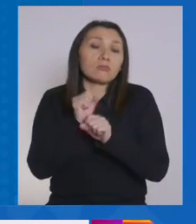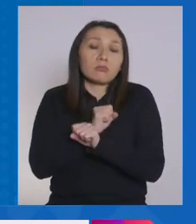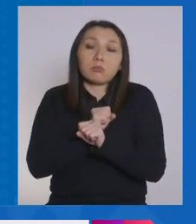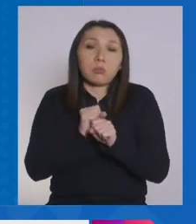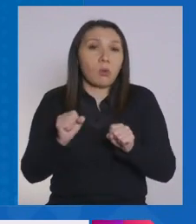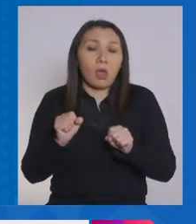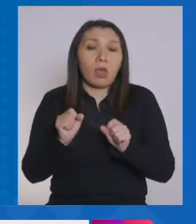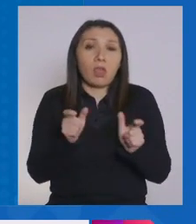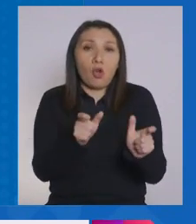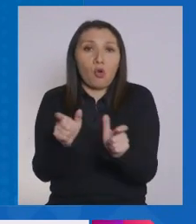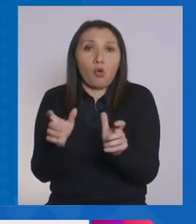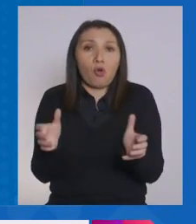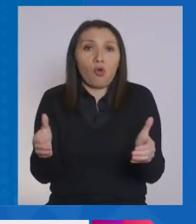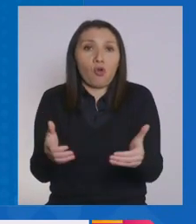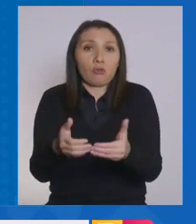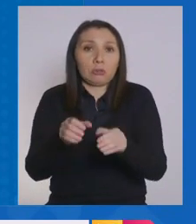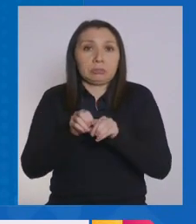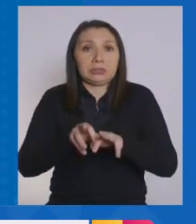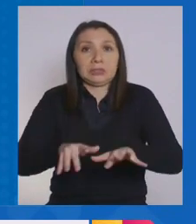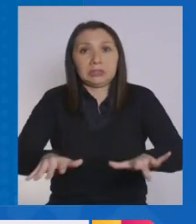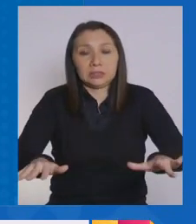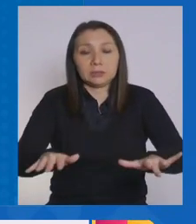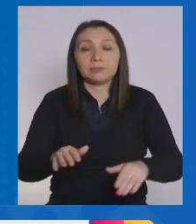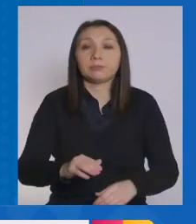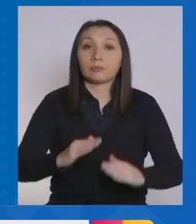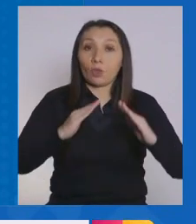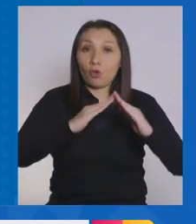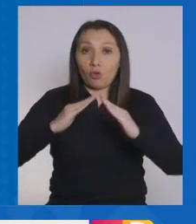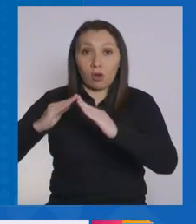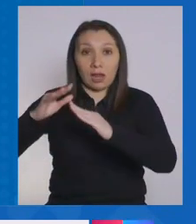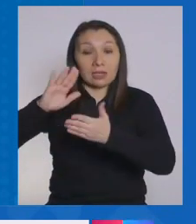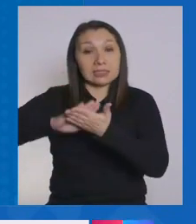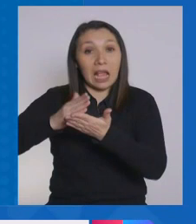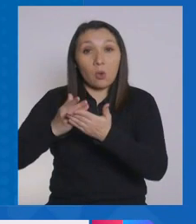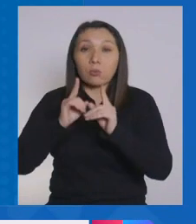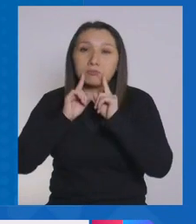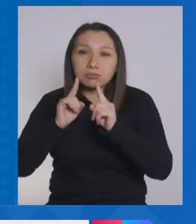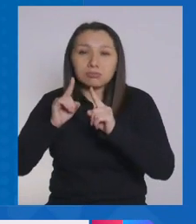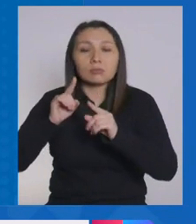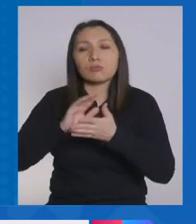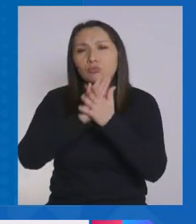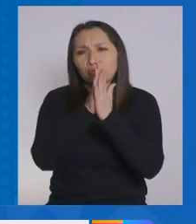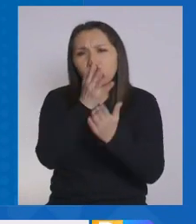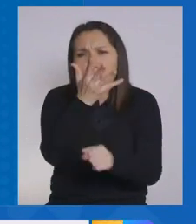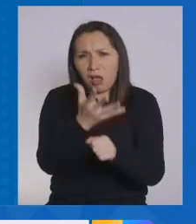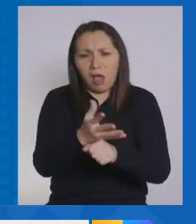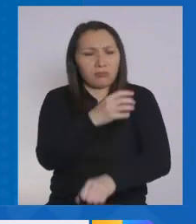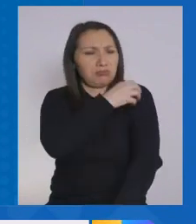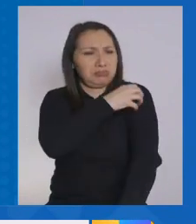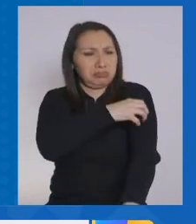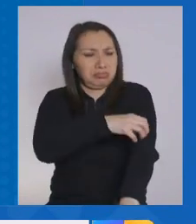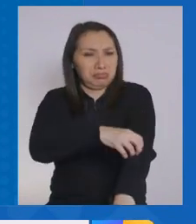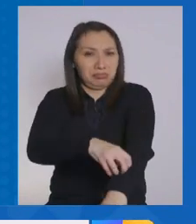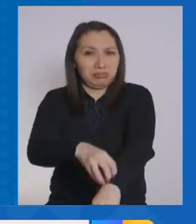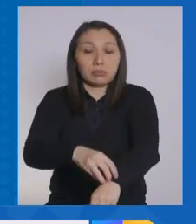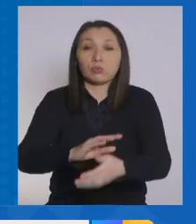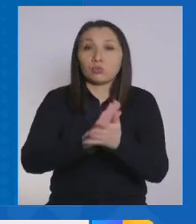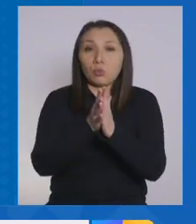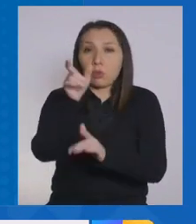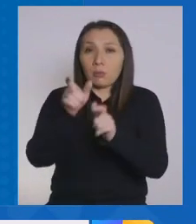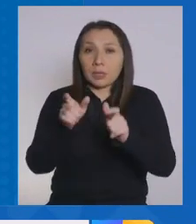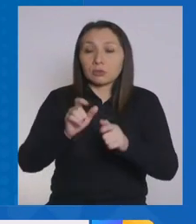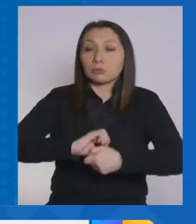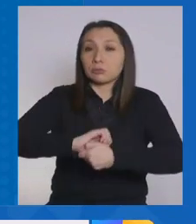no vamos a poder contener esta pandemia. Las residencias sanitarias están en todo el país de Arica a Magallanes. Todas las personas COVID